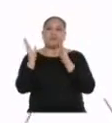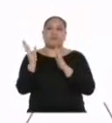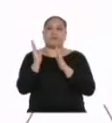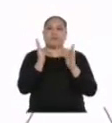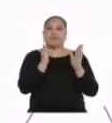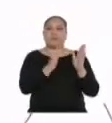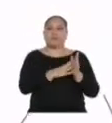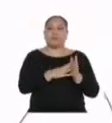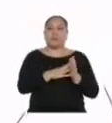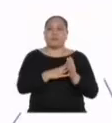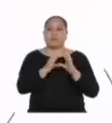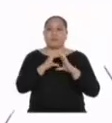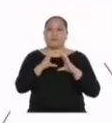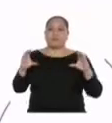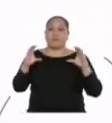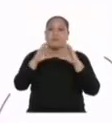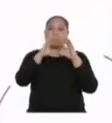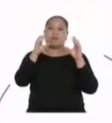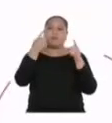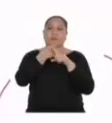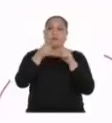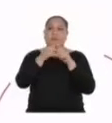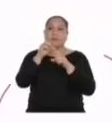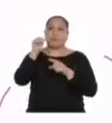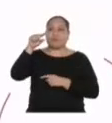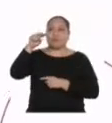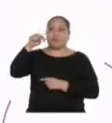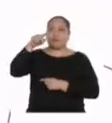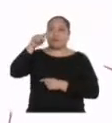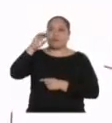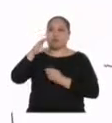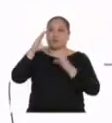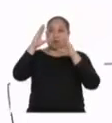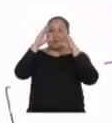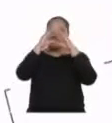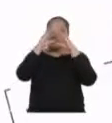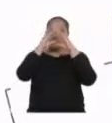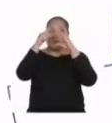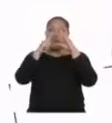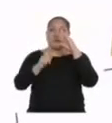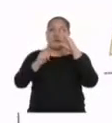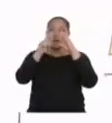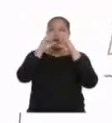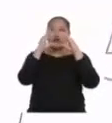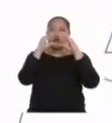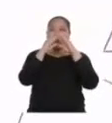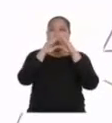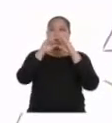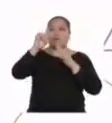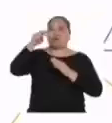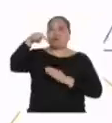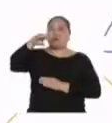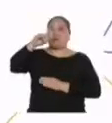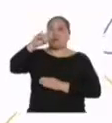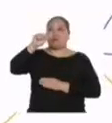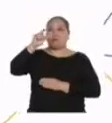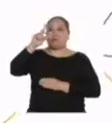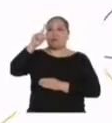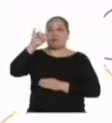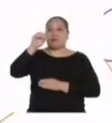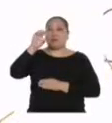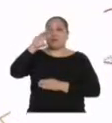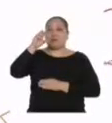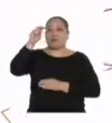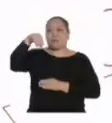organizado a los diferentes agentes económicos. En la punta de la pirámide encontramos a las unidades